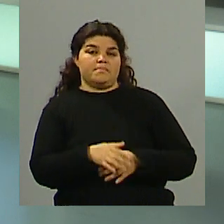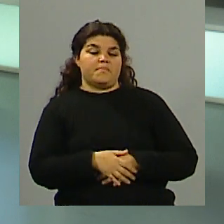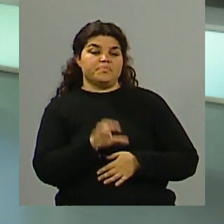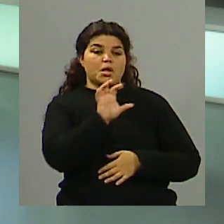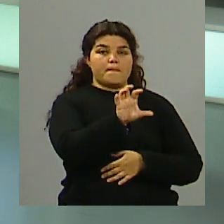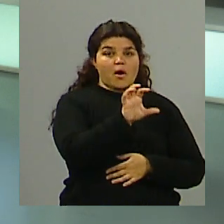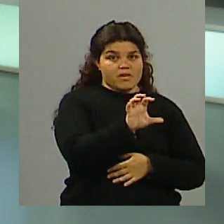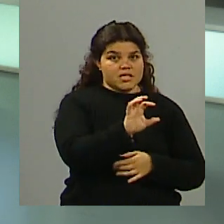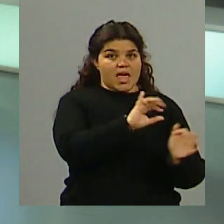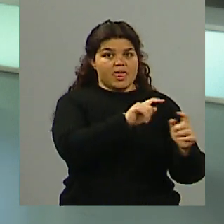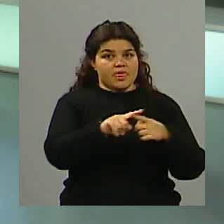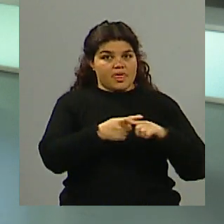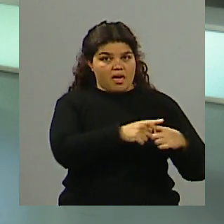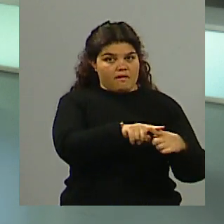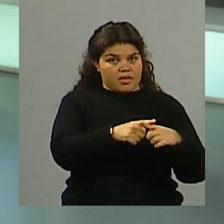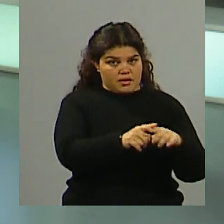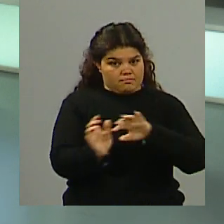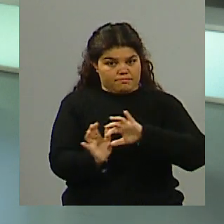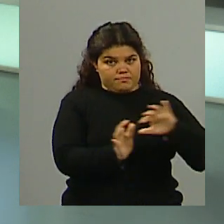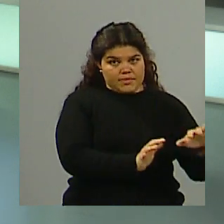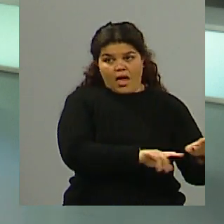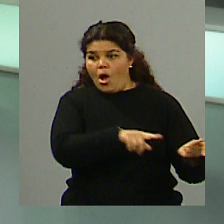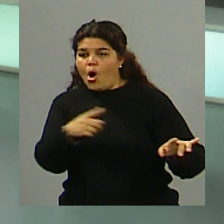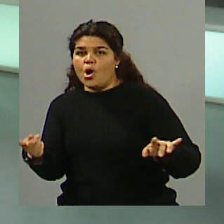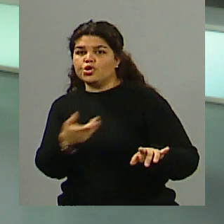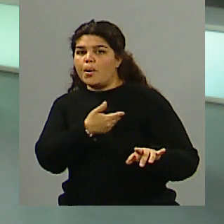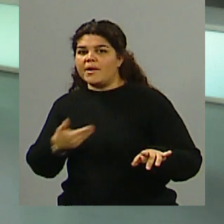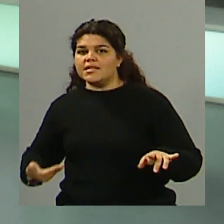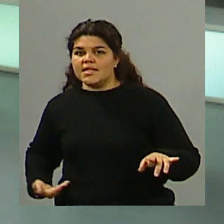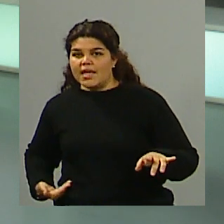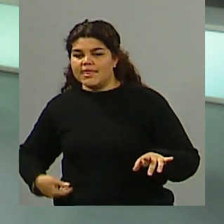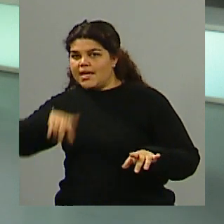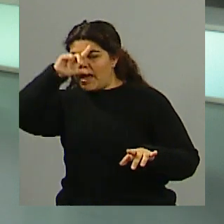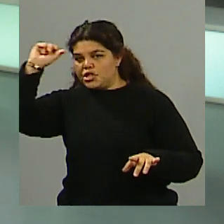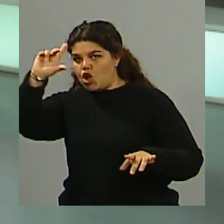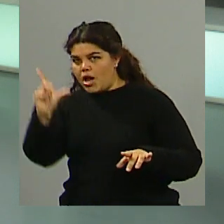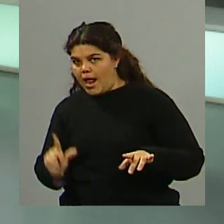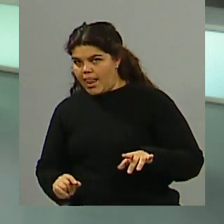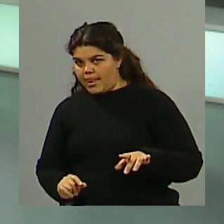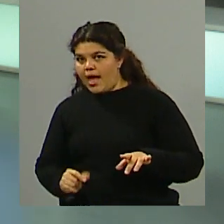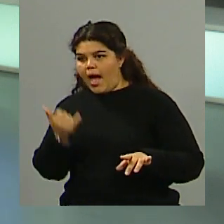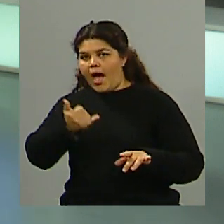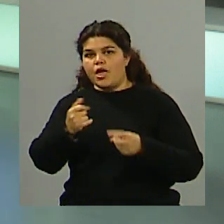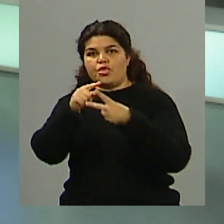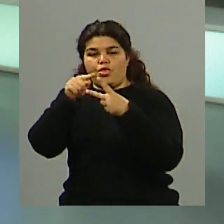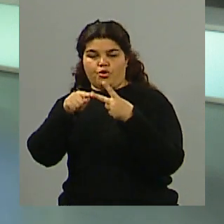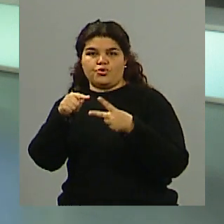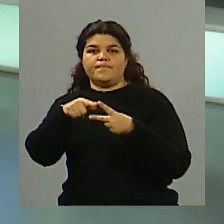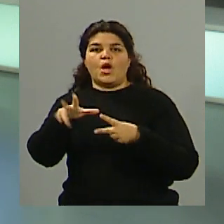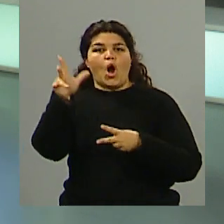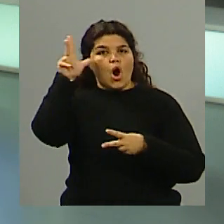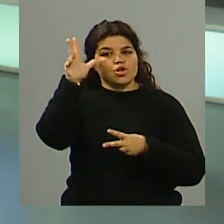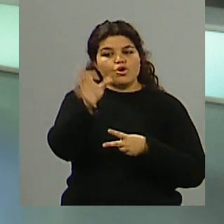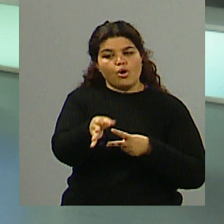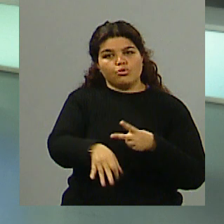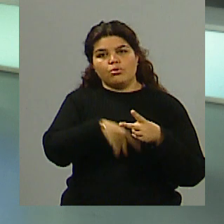provincial, pero se viene el debate presidencial, recordemos que van a haber dos debates, uno el 8 de octubre, el